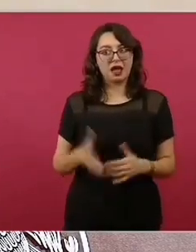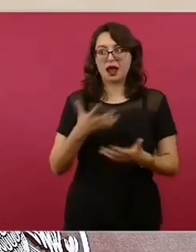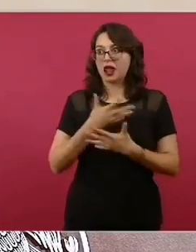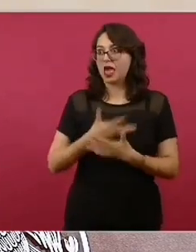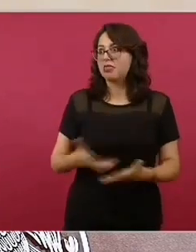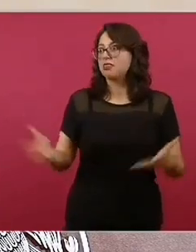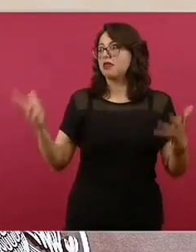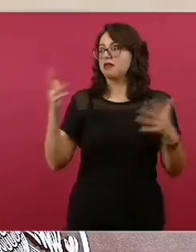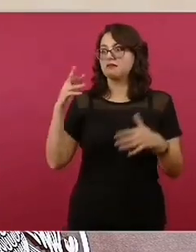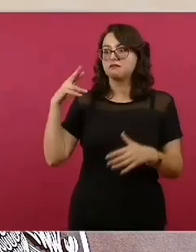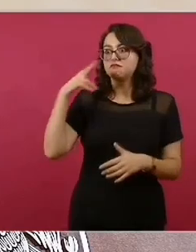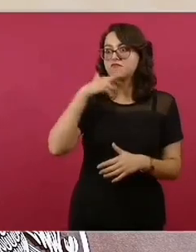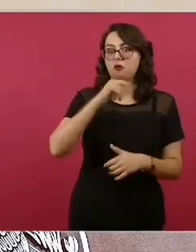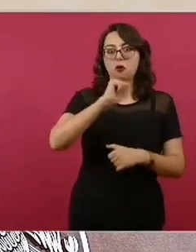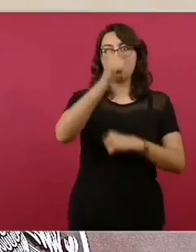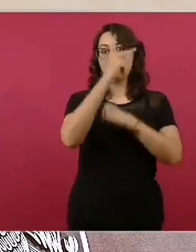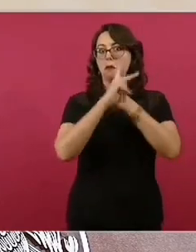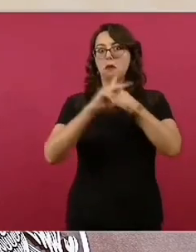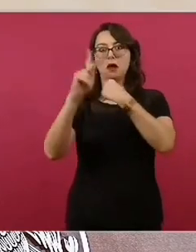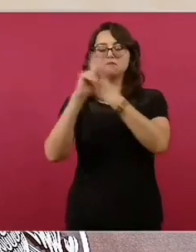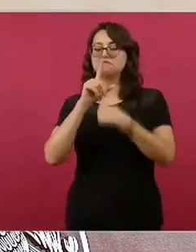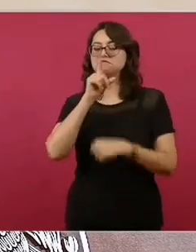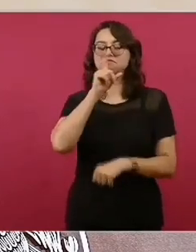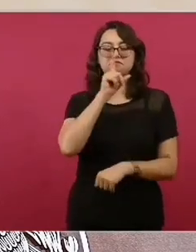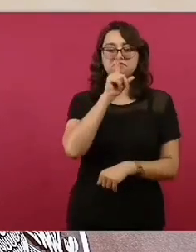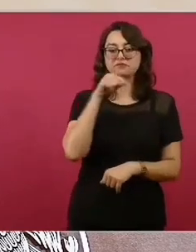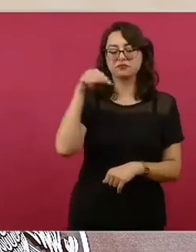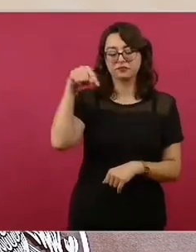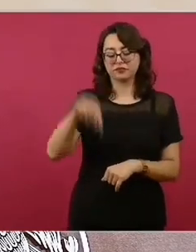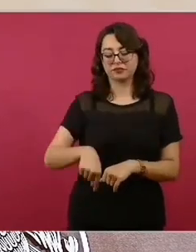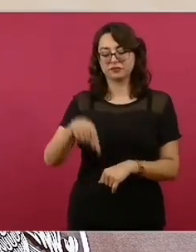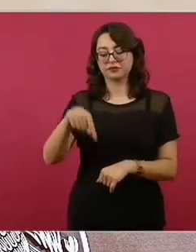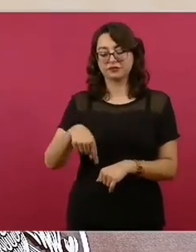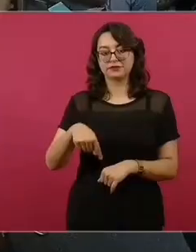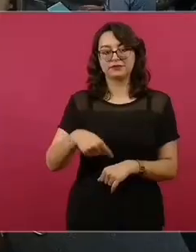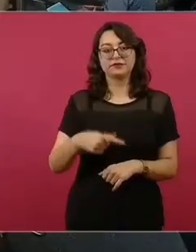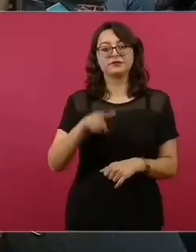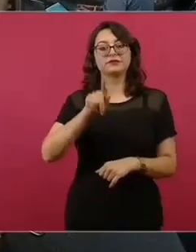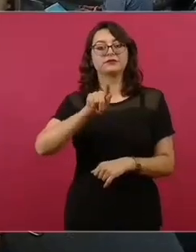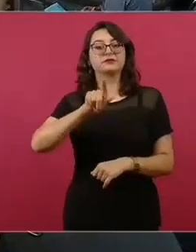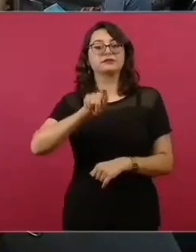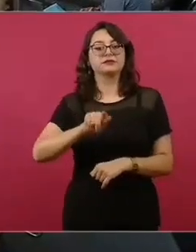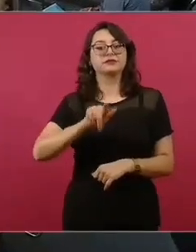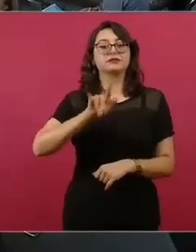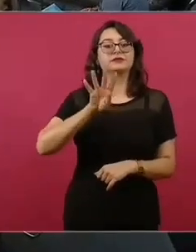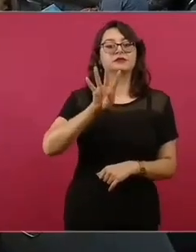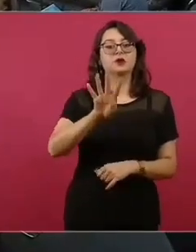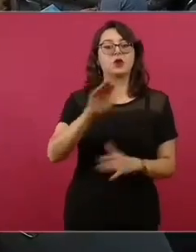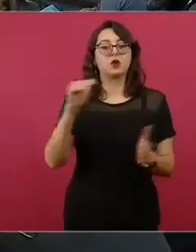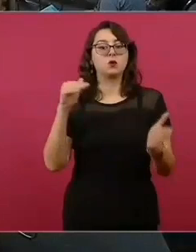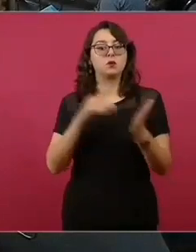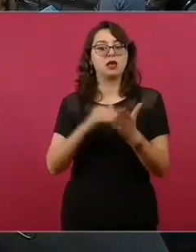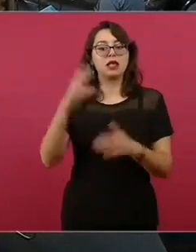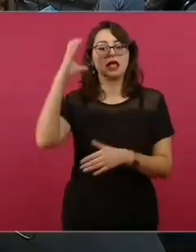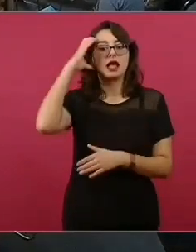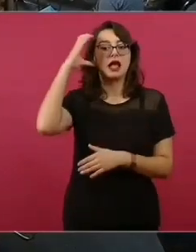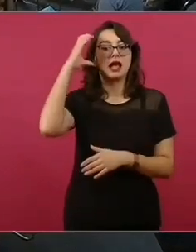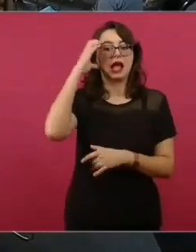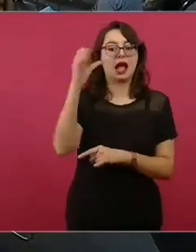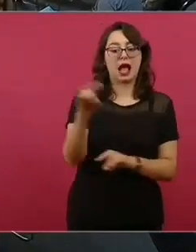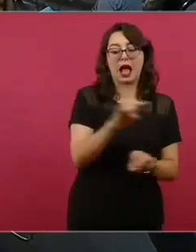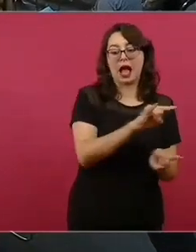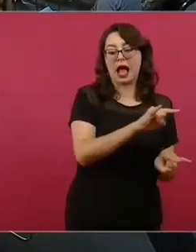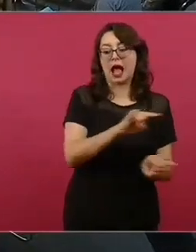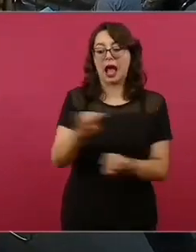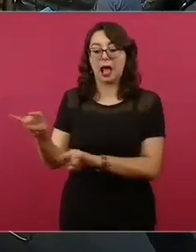que pudiera haber en el mundo. Llegamos a tener una habilitación de hasta 74 mil camas durante el pico de